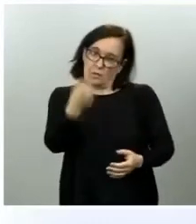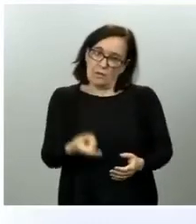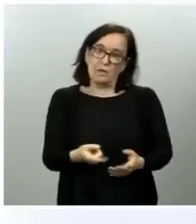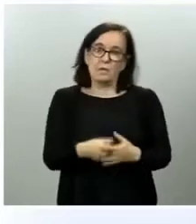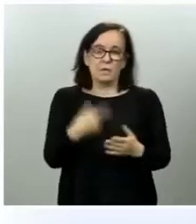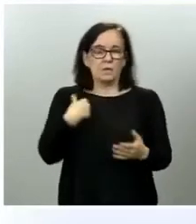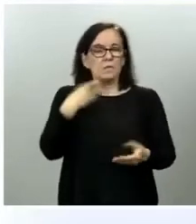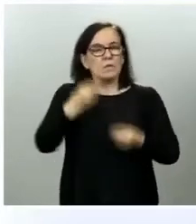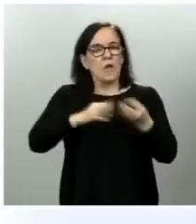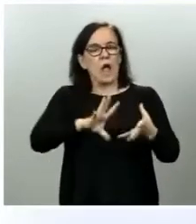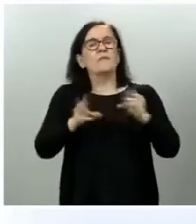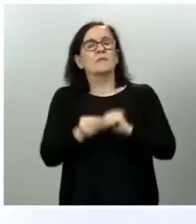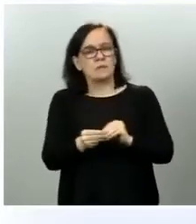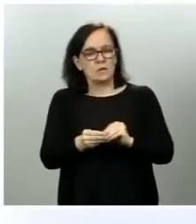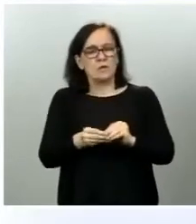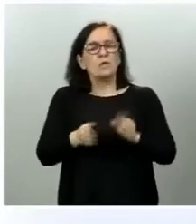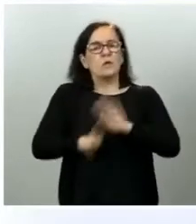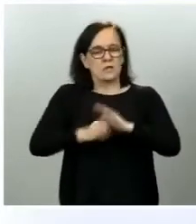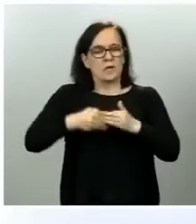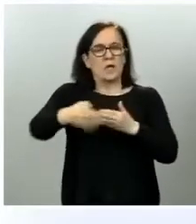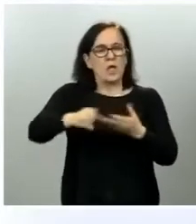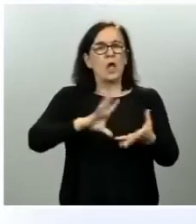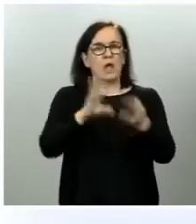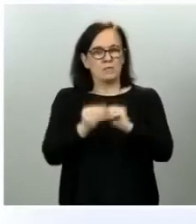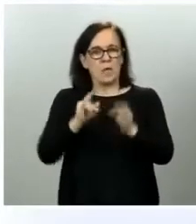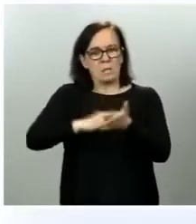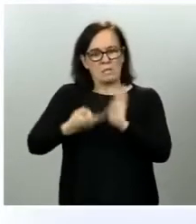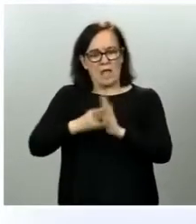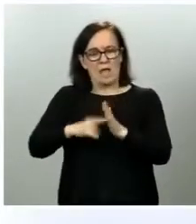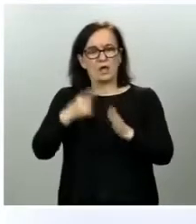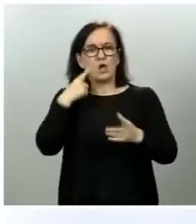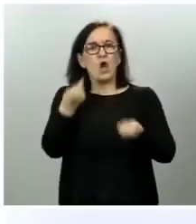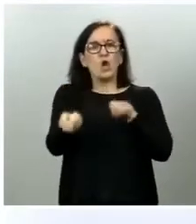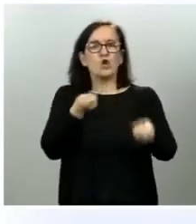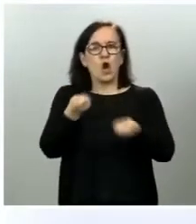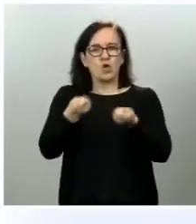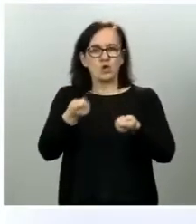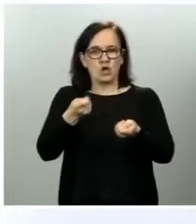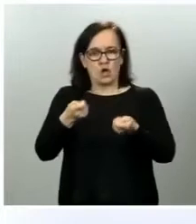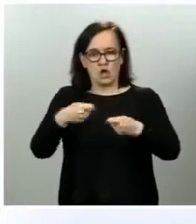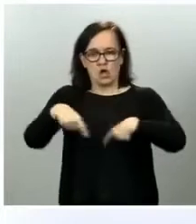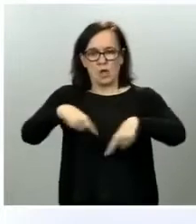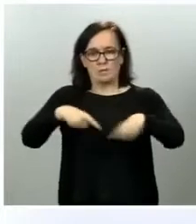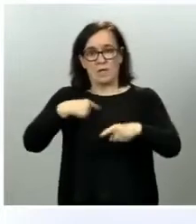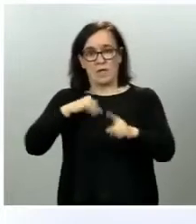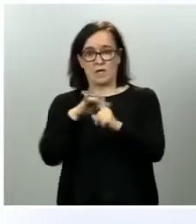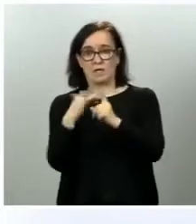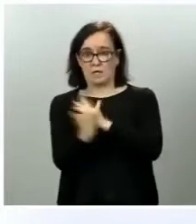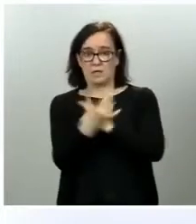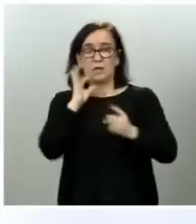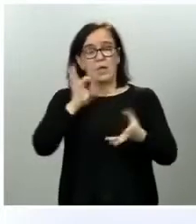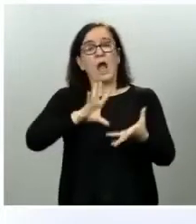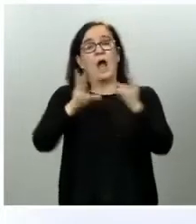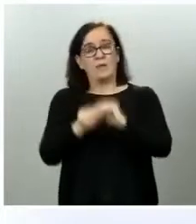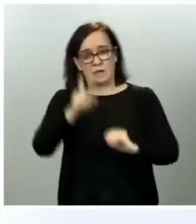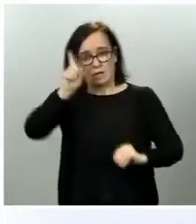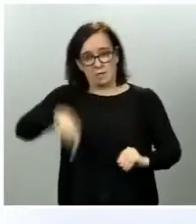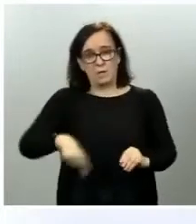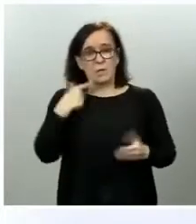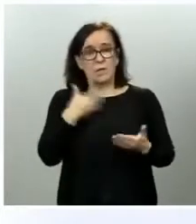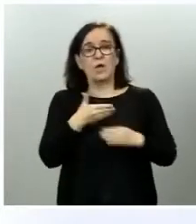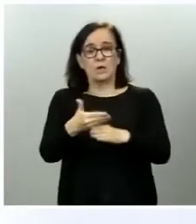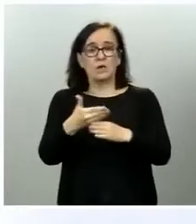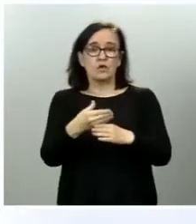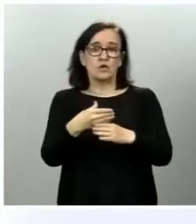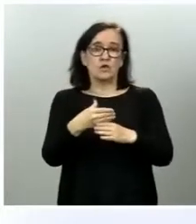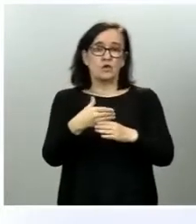adaptado y estamos adaptando los planes de actuación y de control de la movilidad a esas circunstancias y estamos adaptando también el resto de funciones que